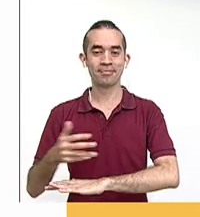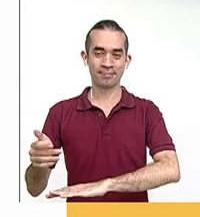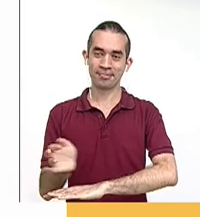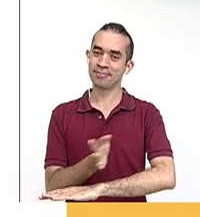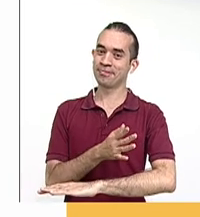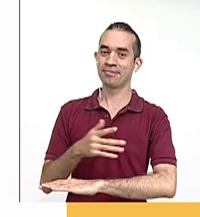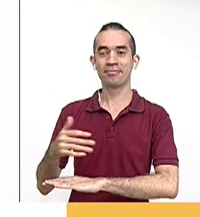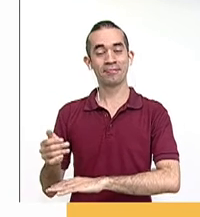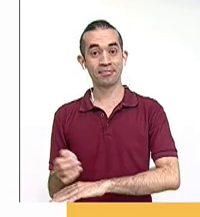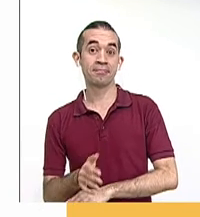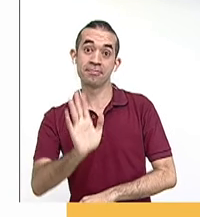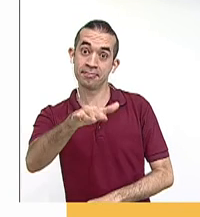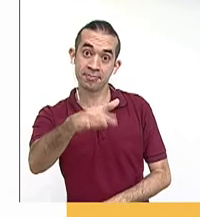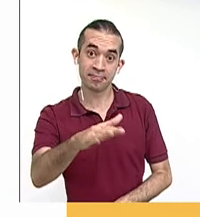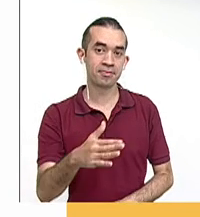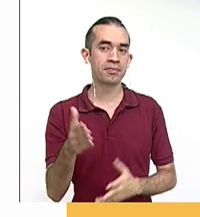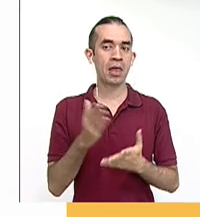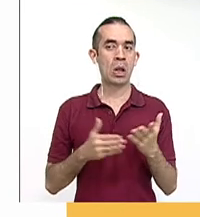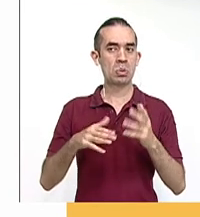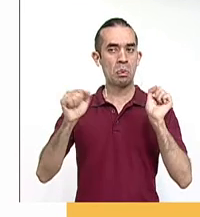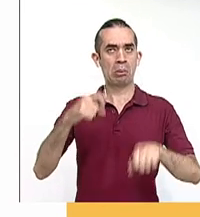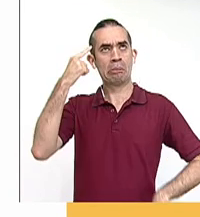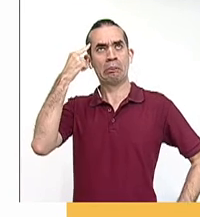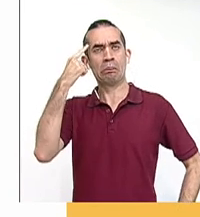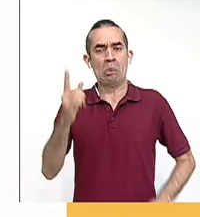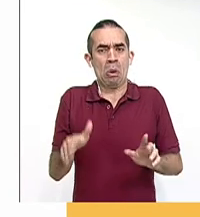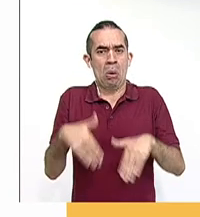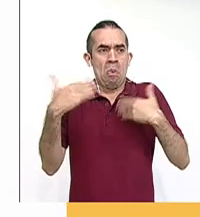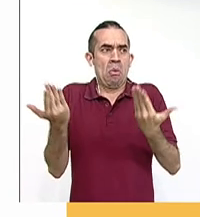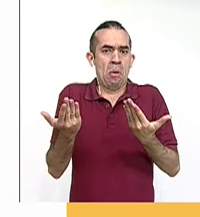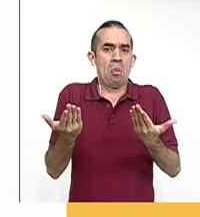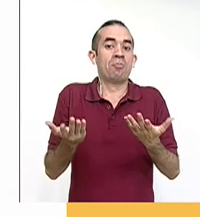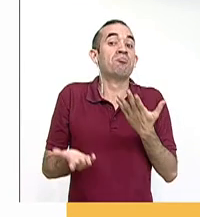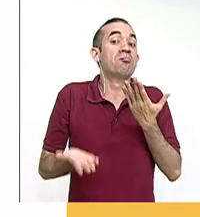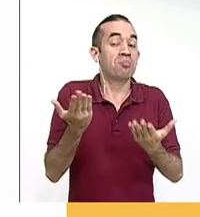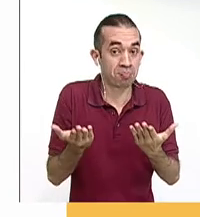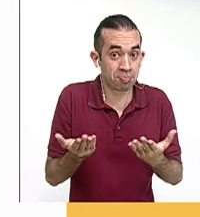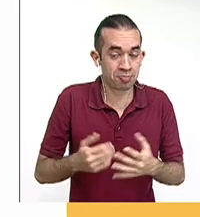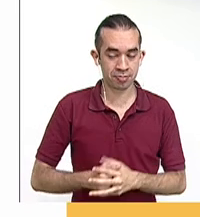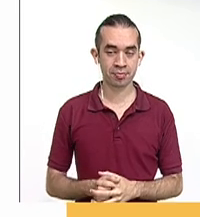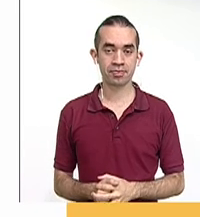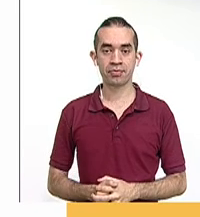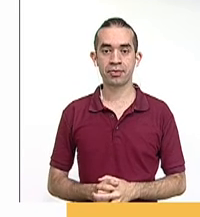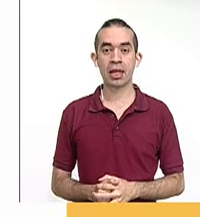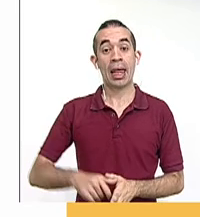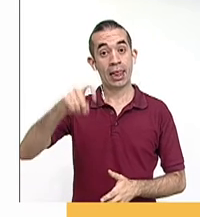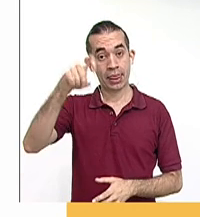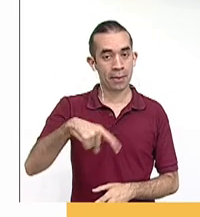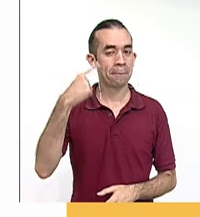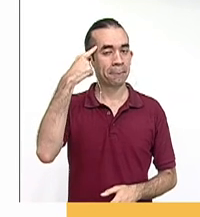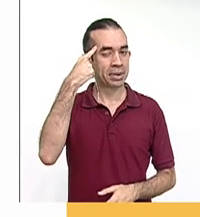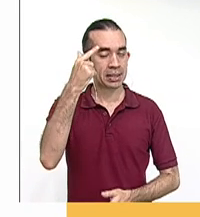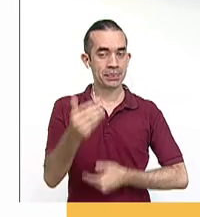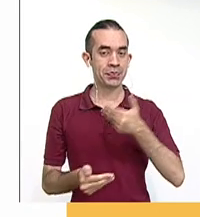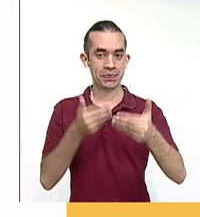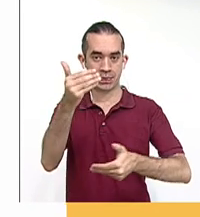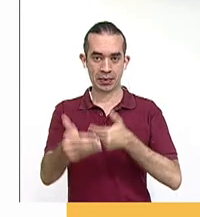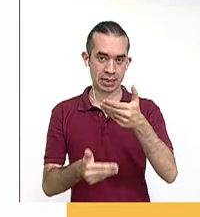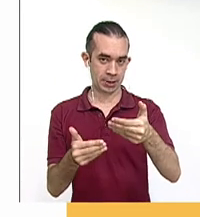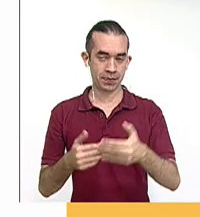Claro, algunos preguntarán, ¿cómo lo haremos? Debemos pensar en este proceso.